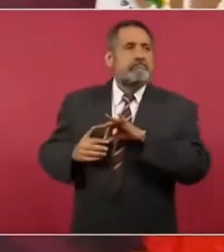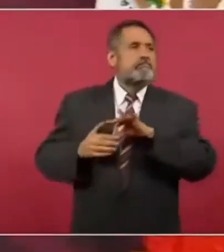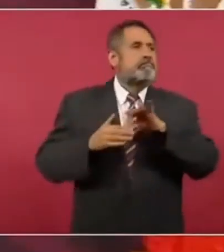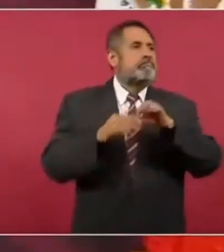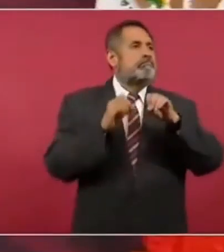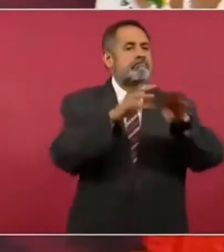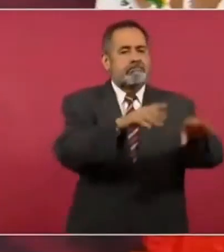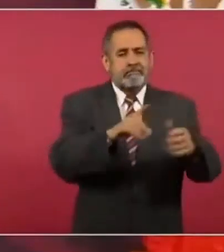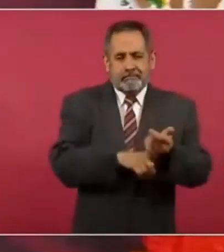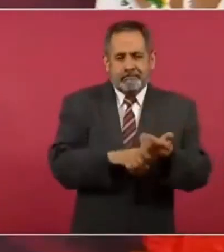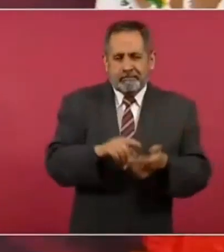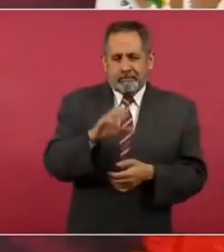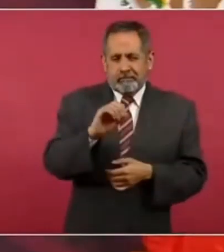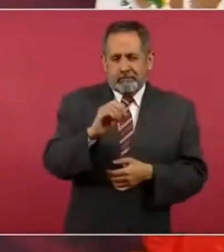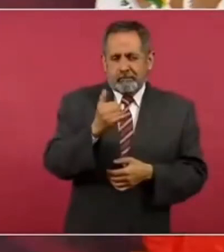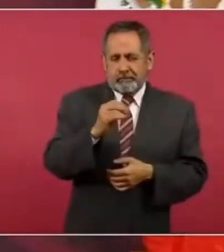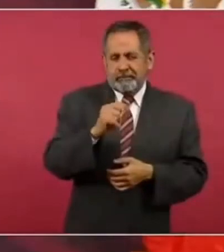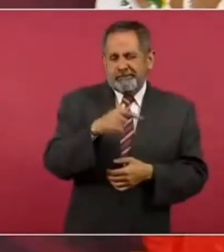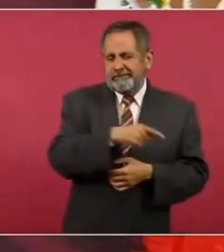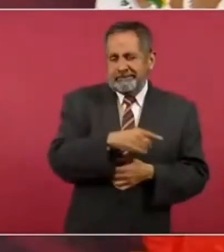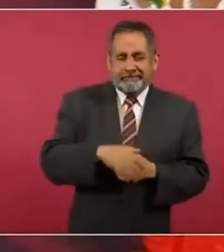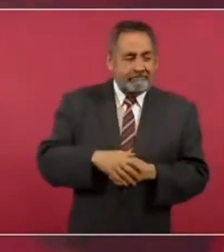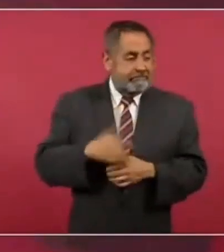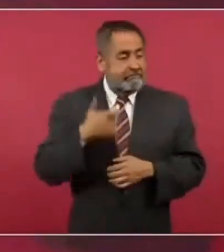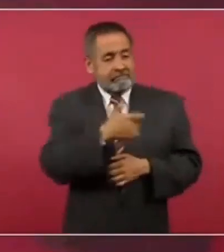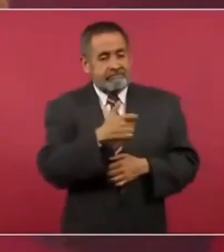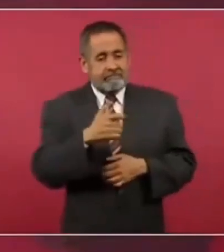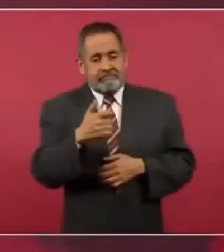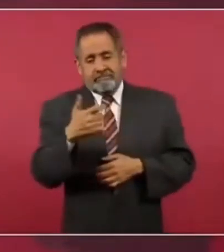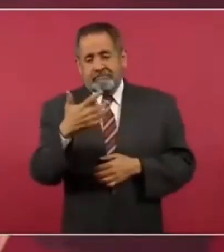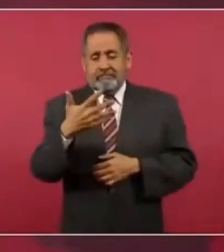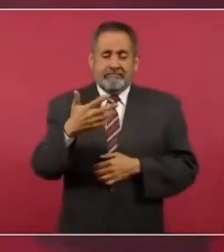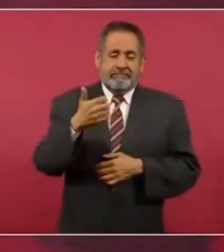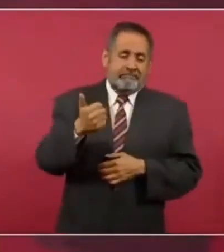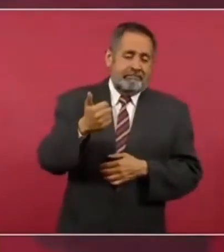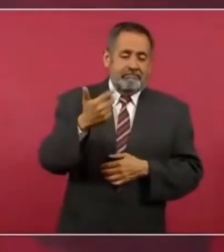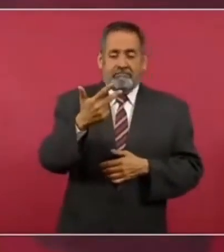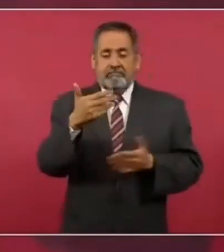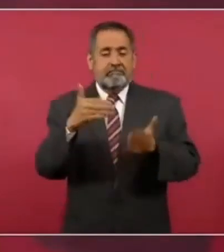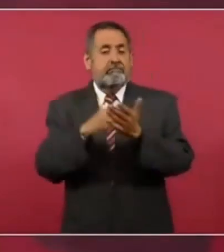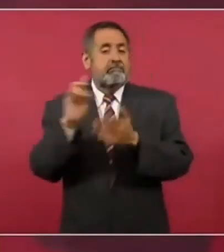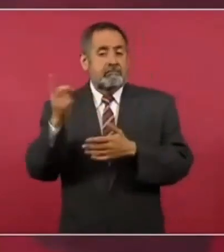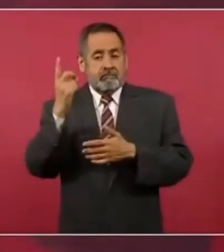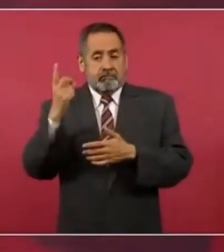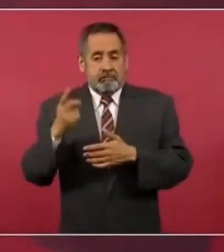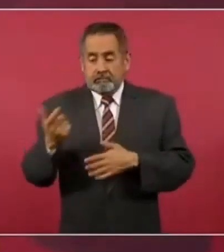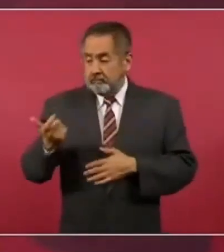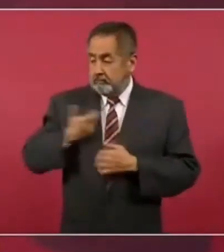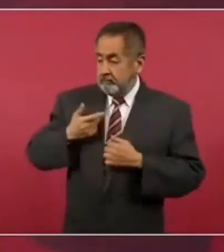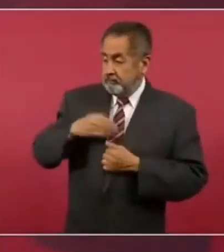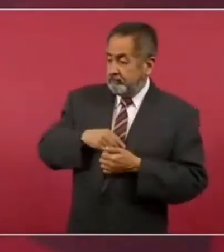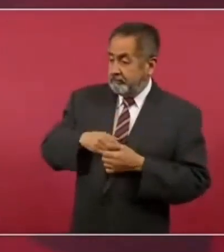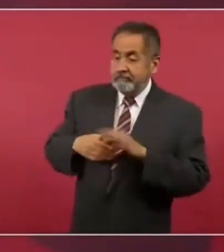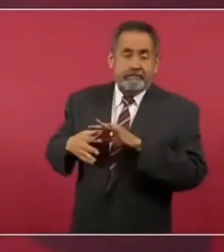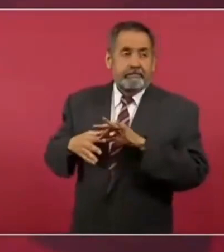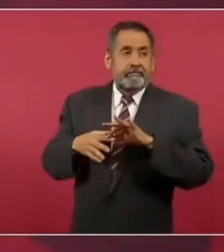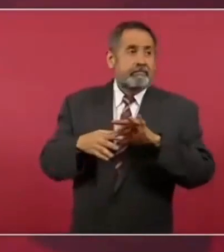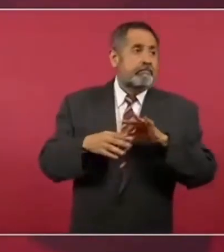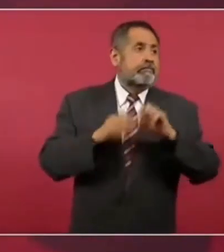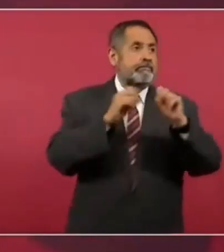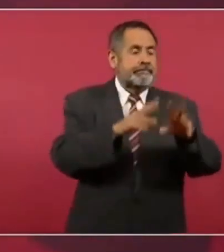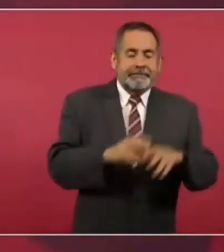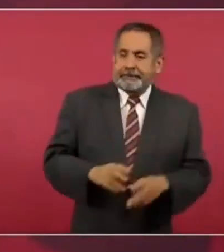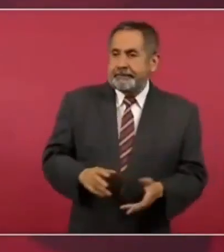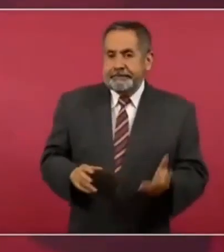coyote, de un pollero, pagarle cinco, seis, ocho mil dólares para hacer la travesía.